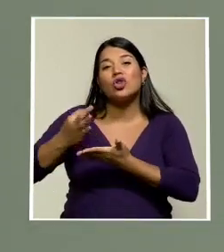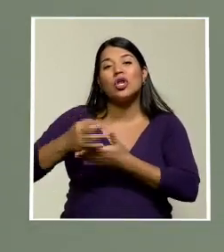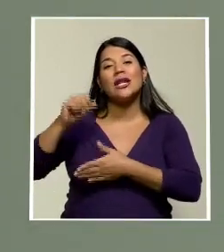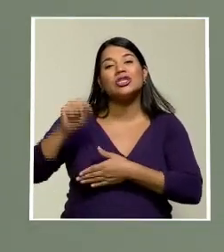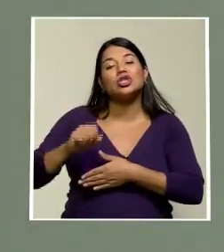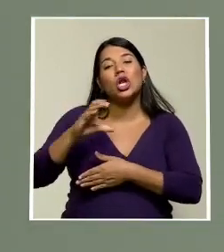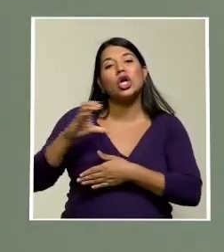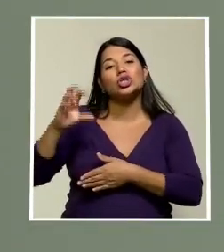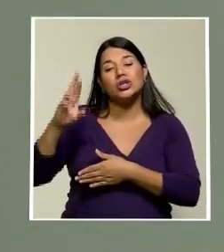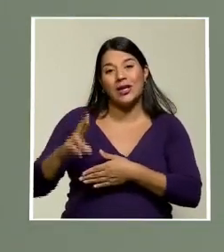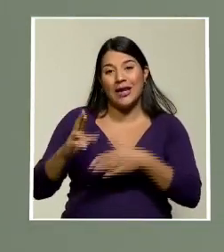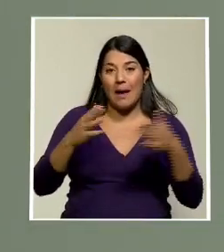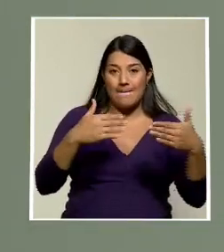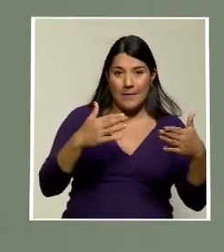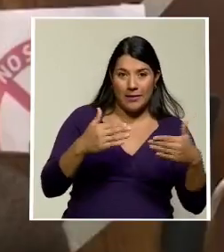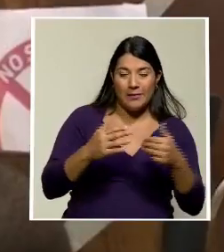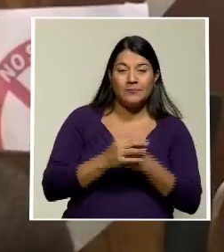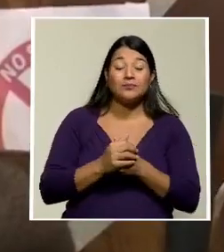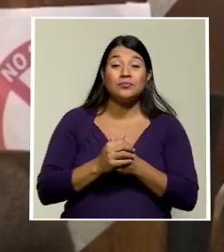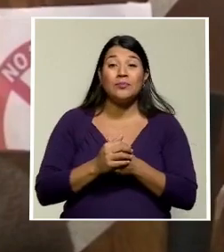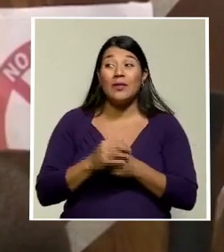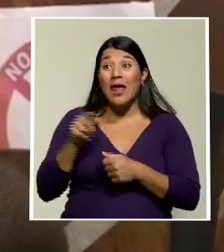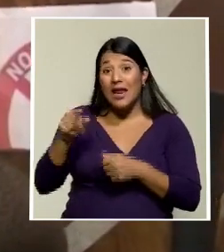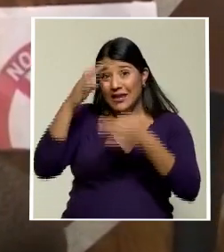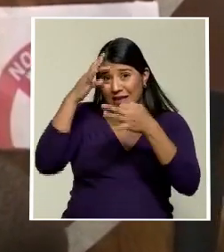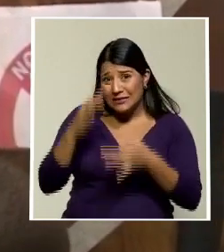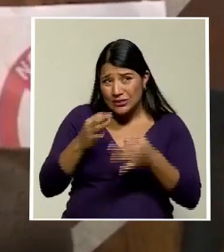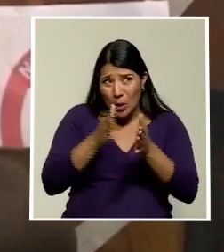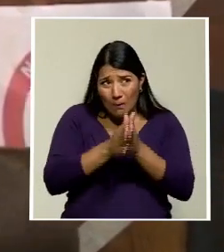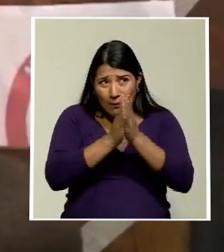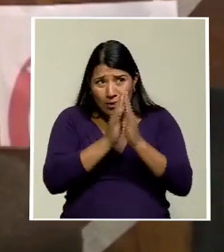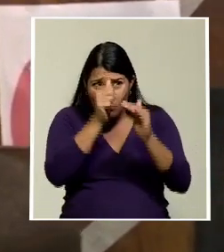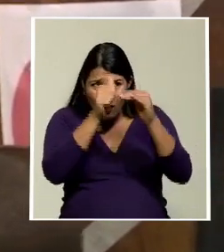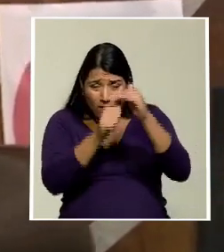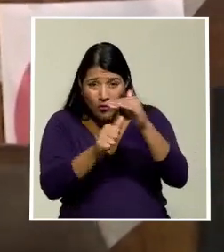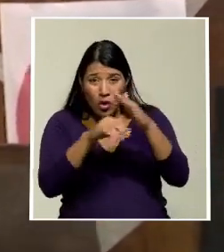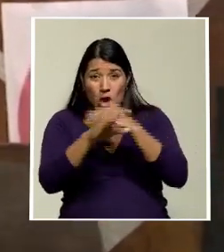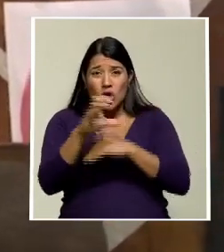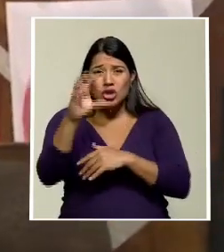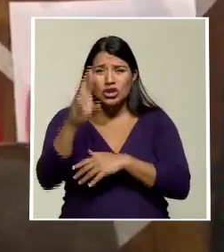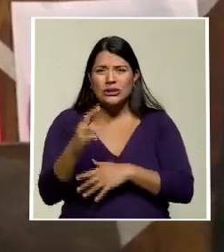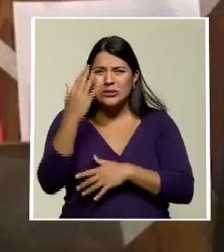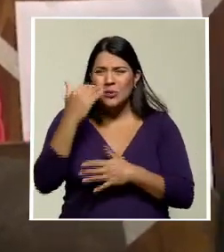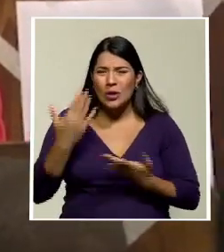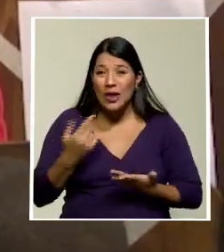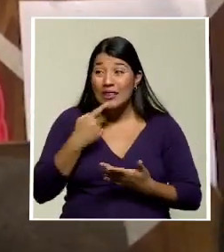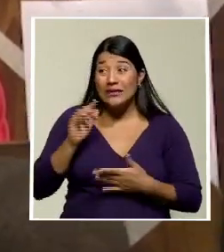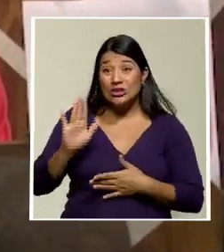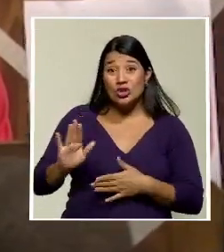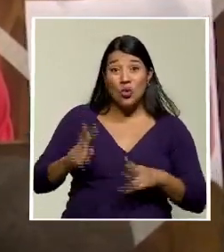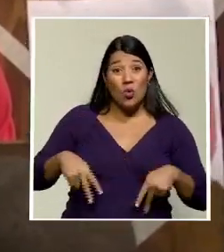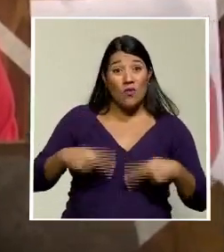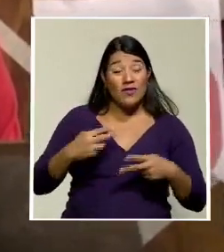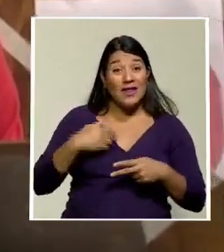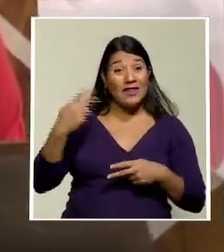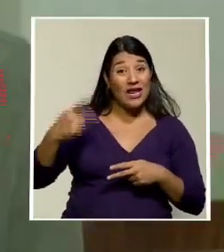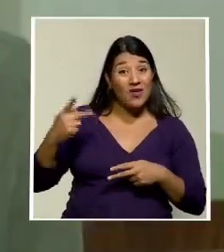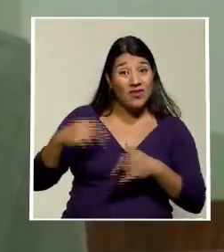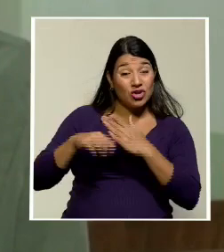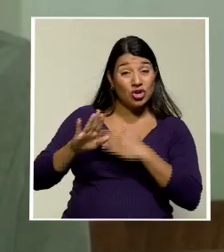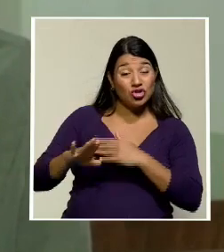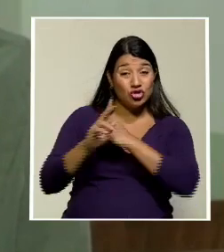diferencia de la mayoría de sus compatriotas, él decidió solicitar refugio en Costa Rica porque asegura que su vida corría peligro en su país.